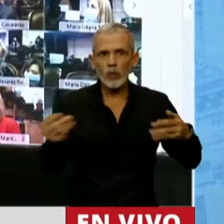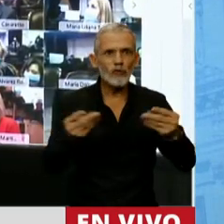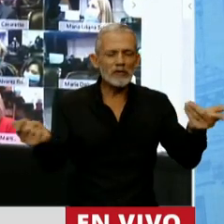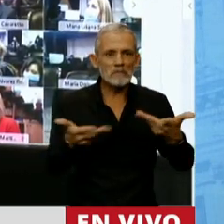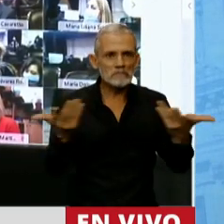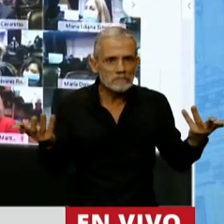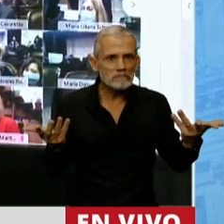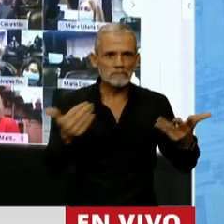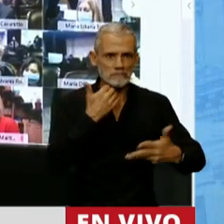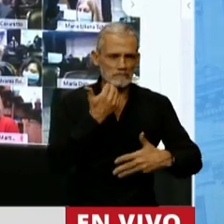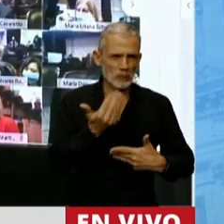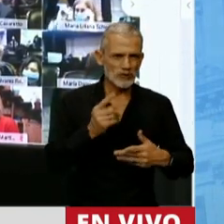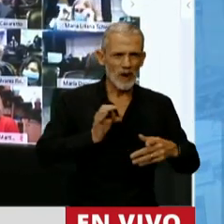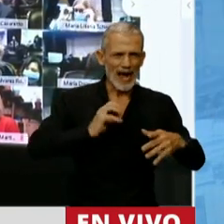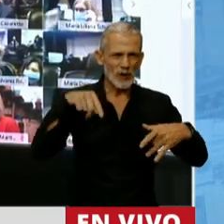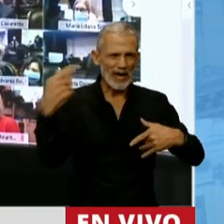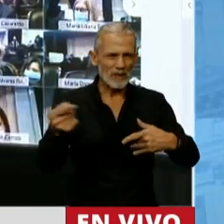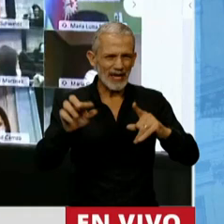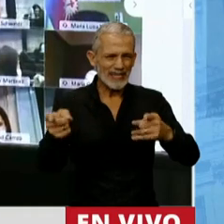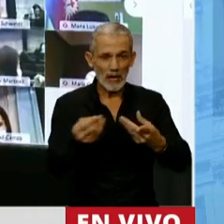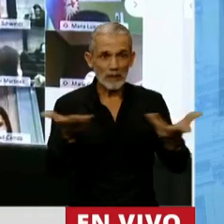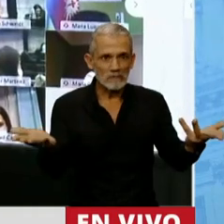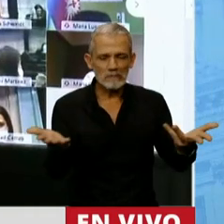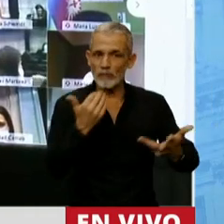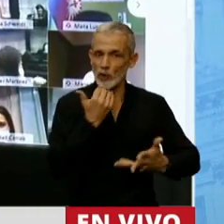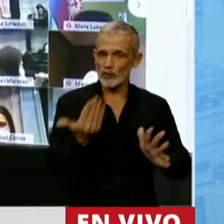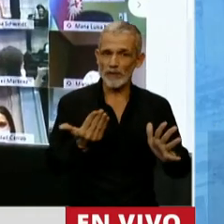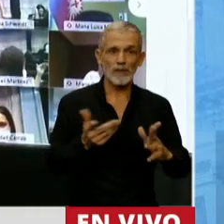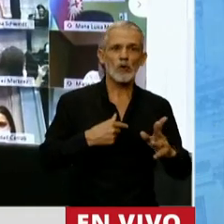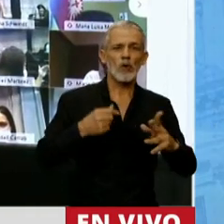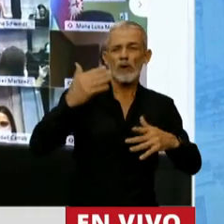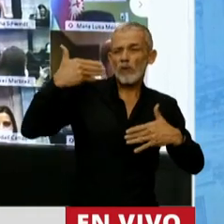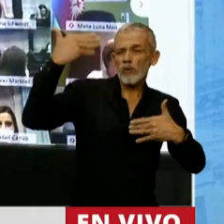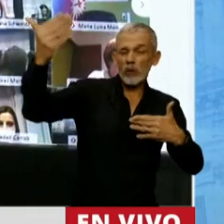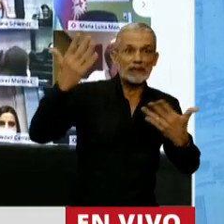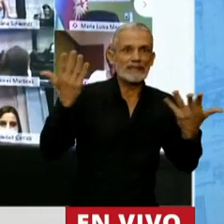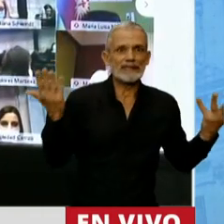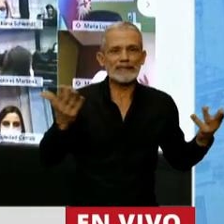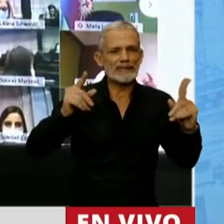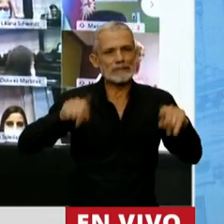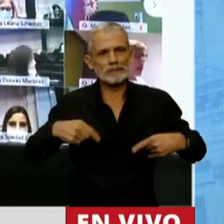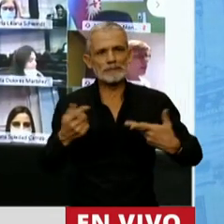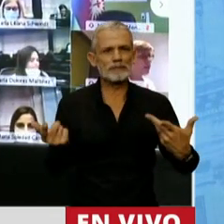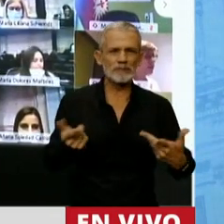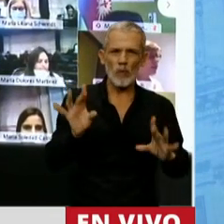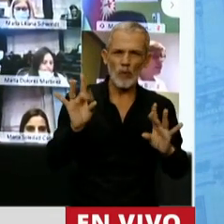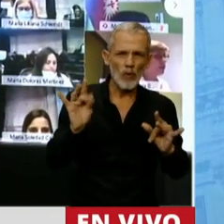cuánto influirá en el año que viene hacer proyecciones digamos más